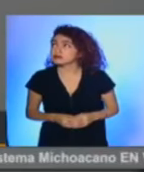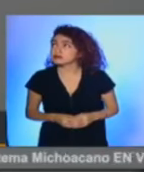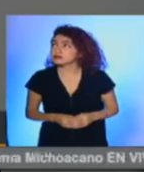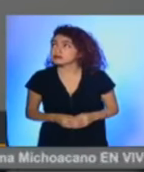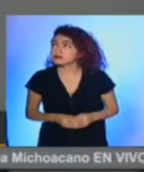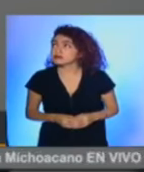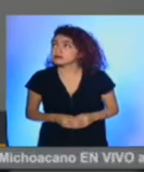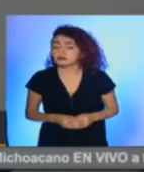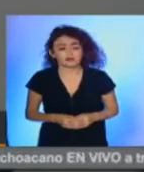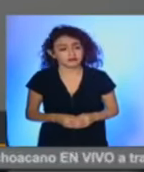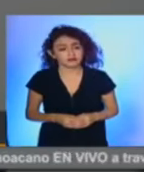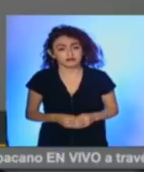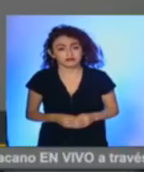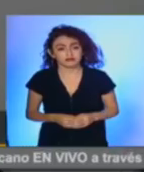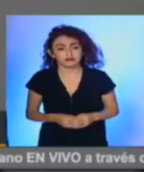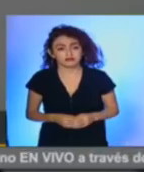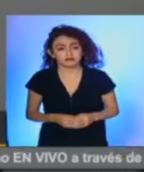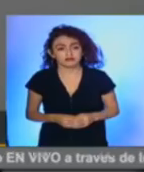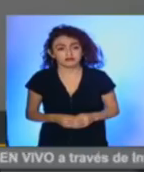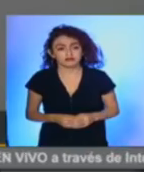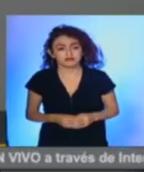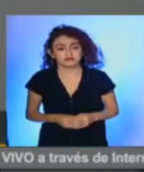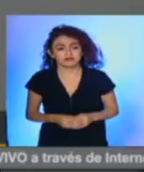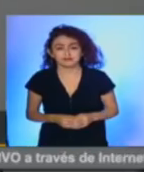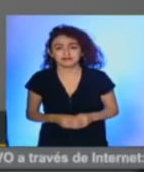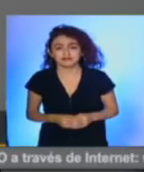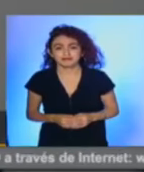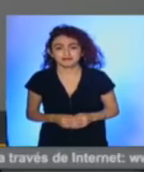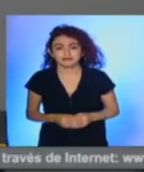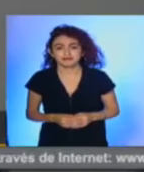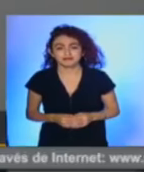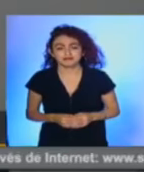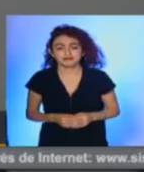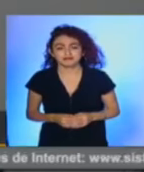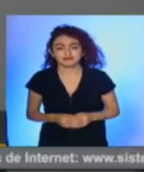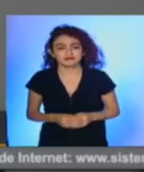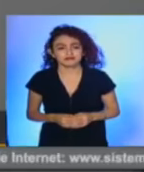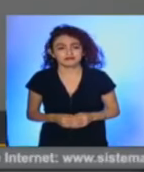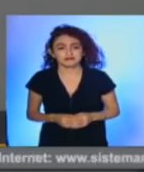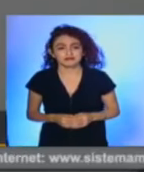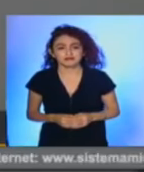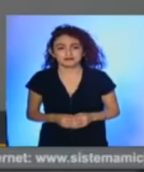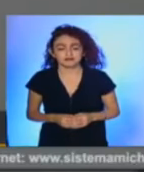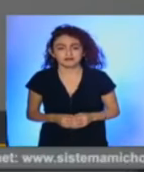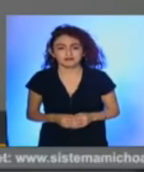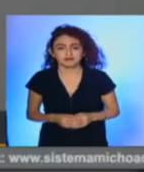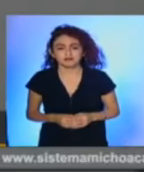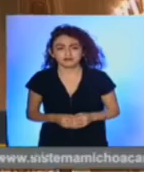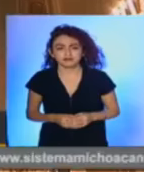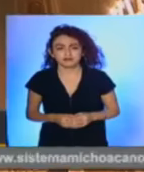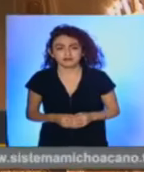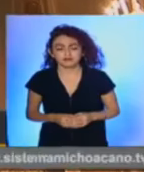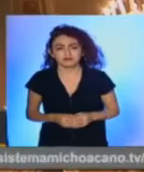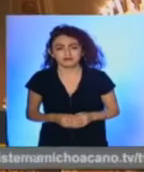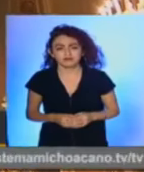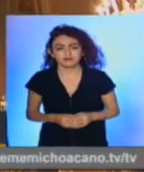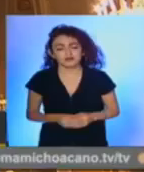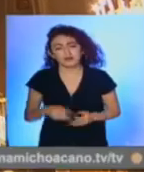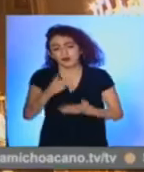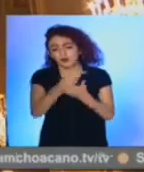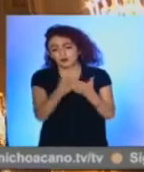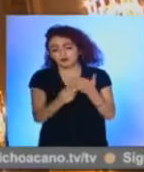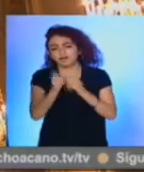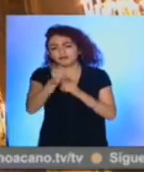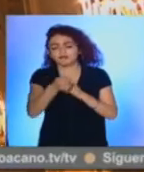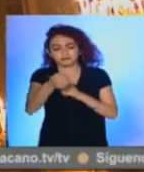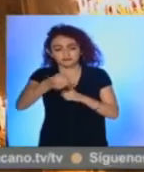programa